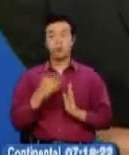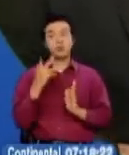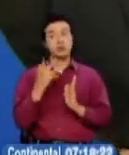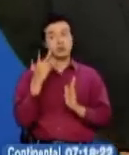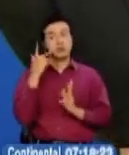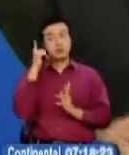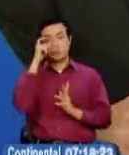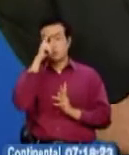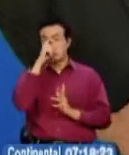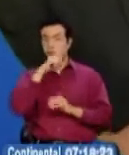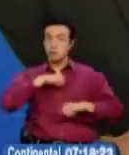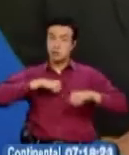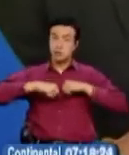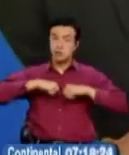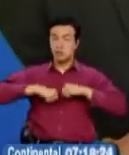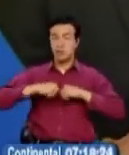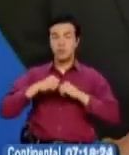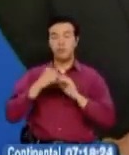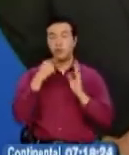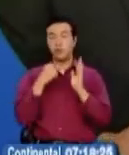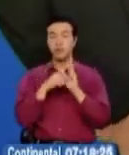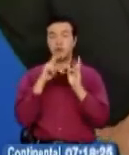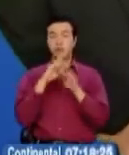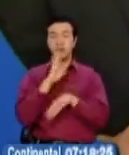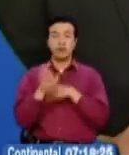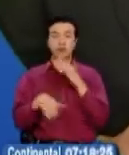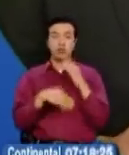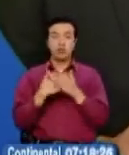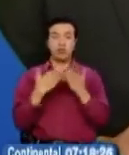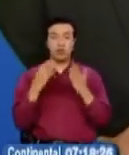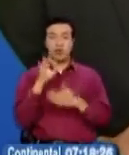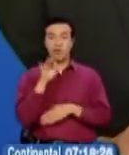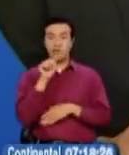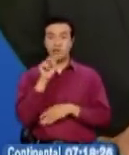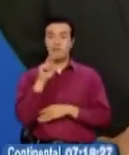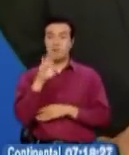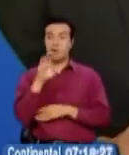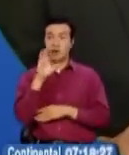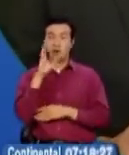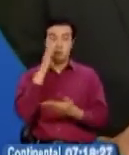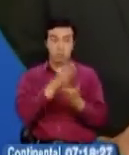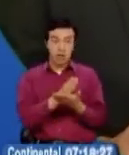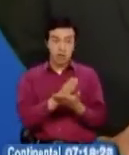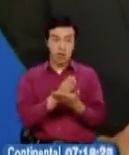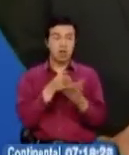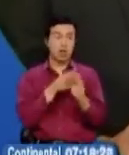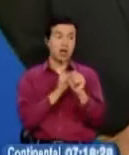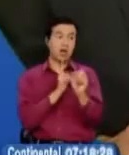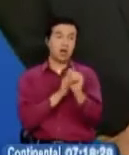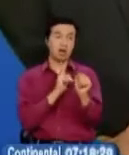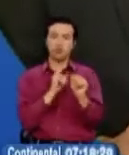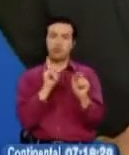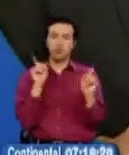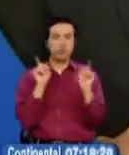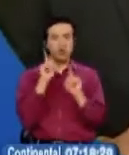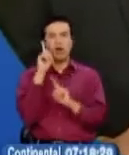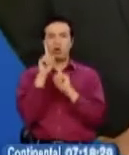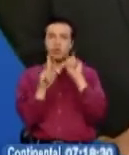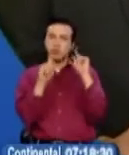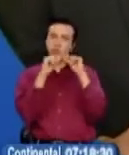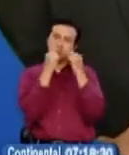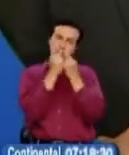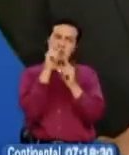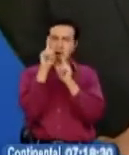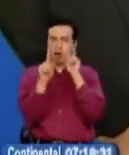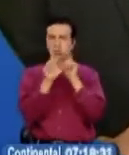muy difícil tratamiento. Y son aquellos de que toda la FARC se va a rendir, posiblemente no, allá queden posiblemente